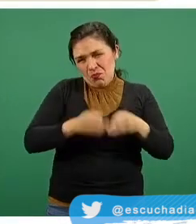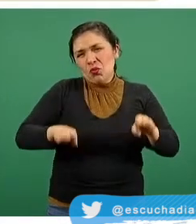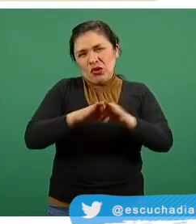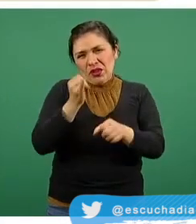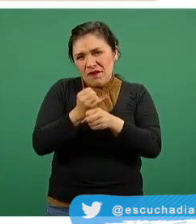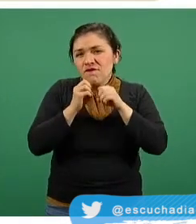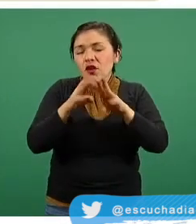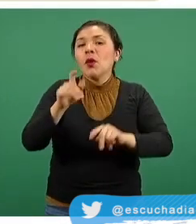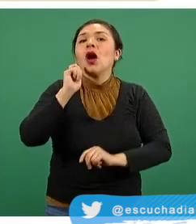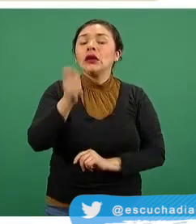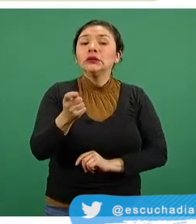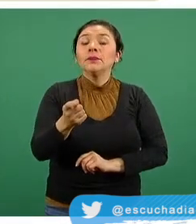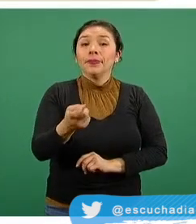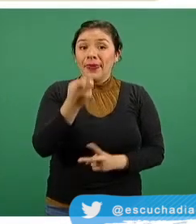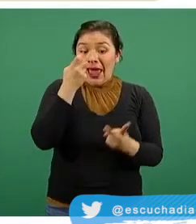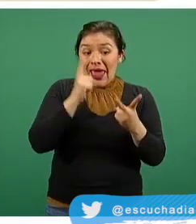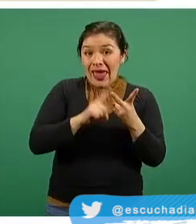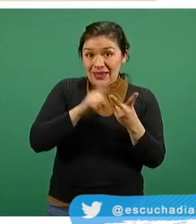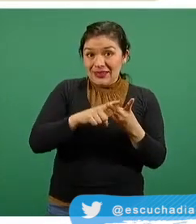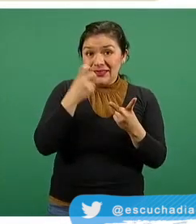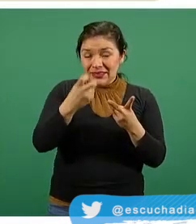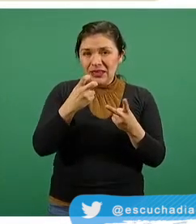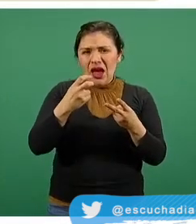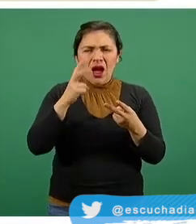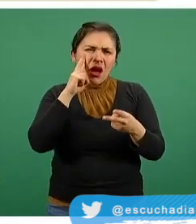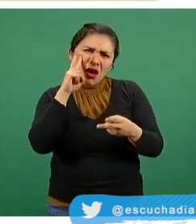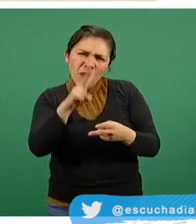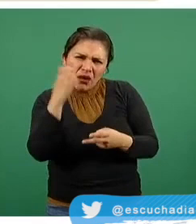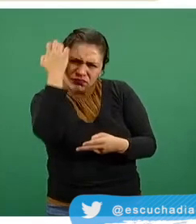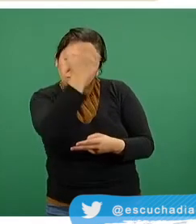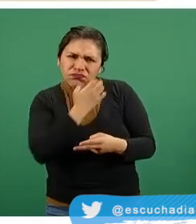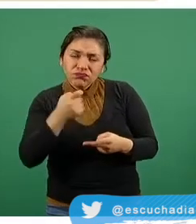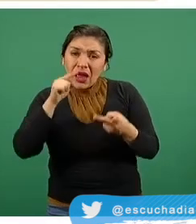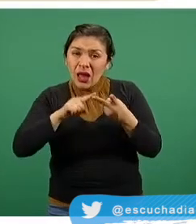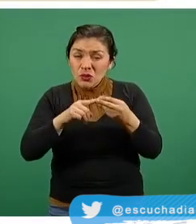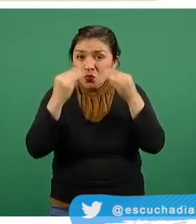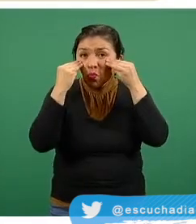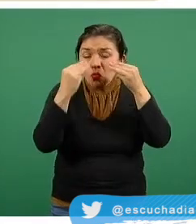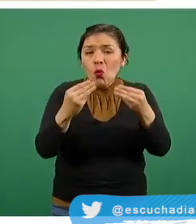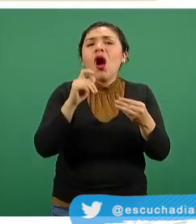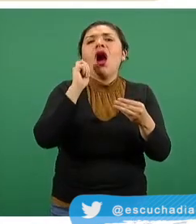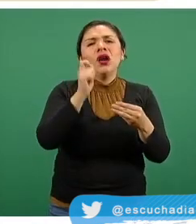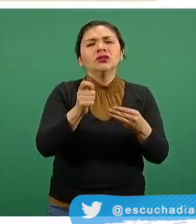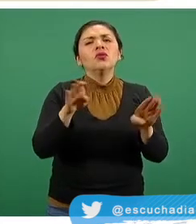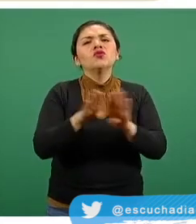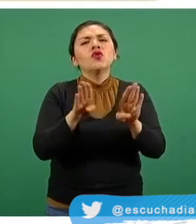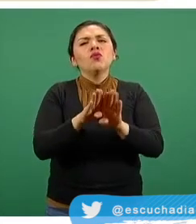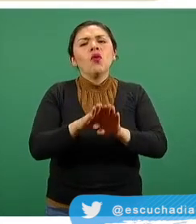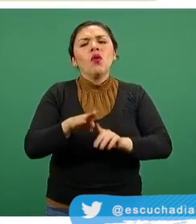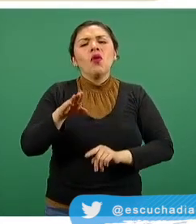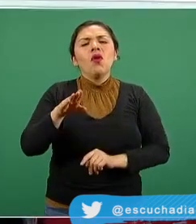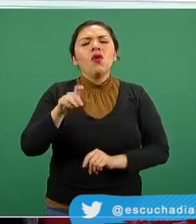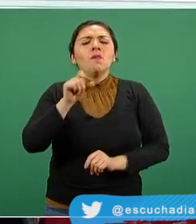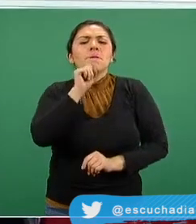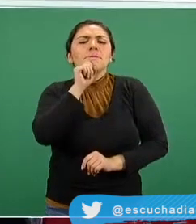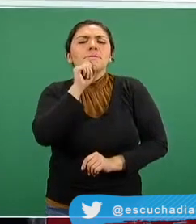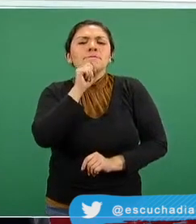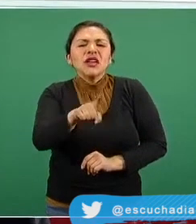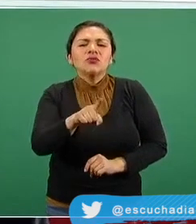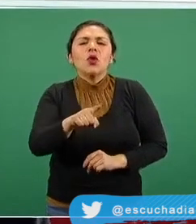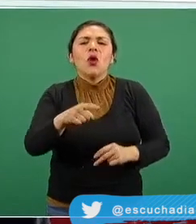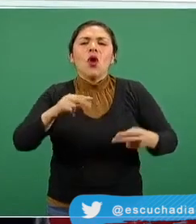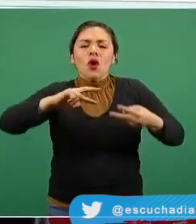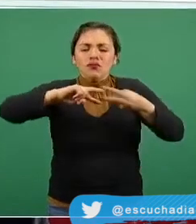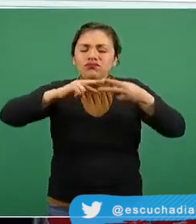es que también la secuencia nos revela que esta muestra corresponde al linaje, al